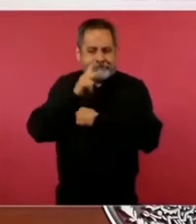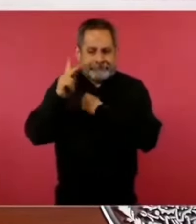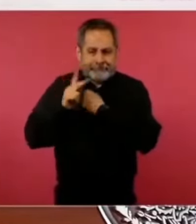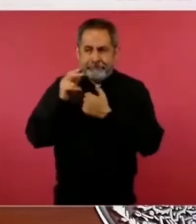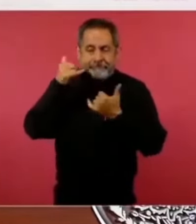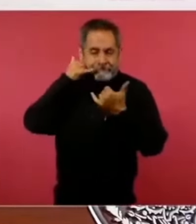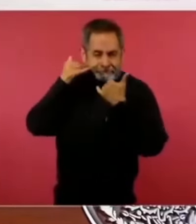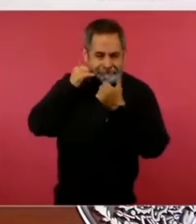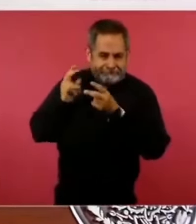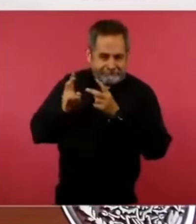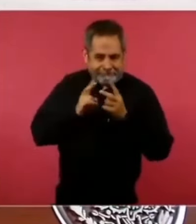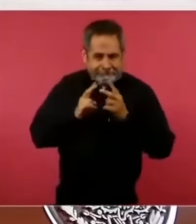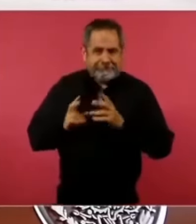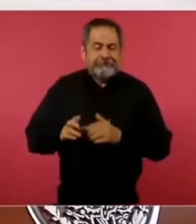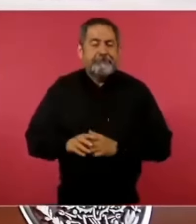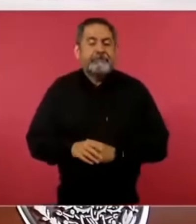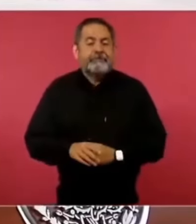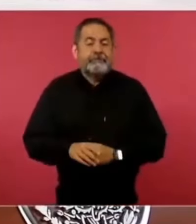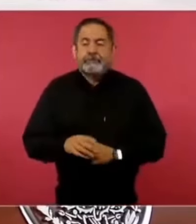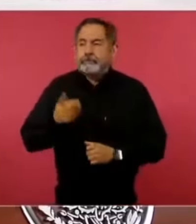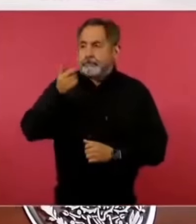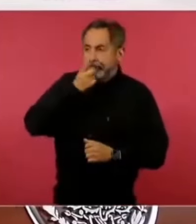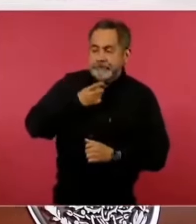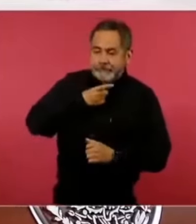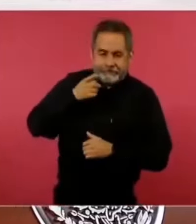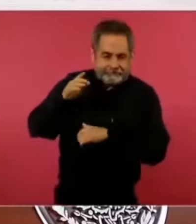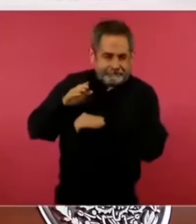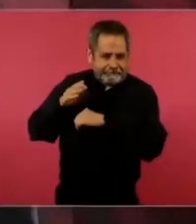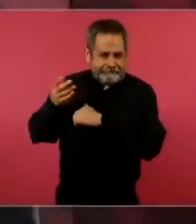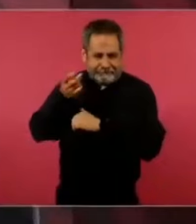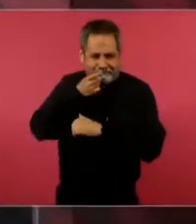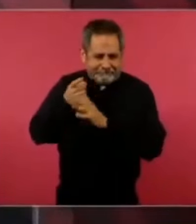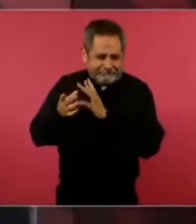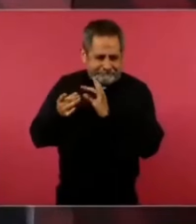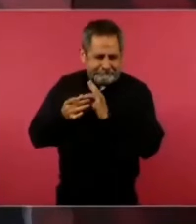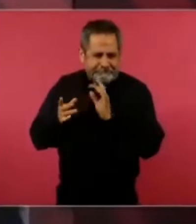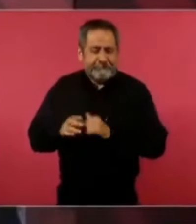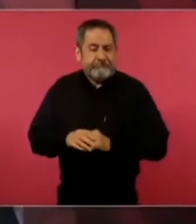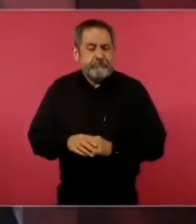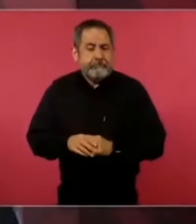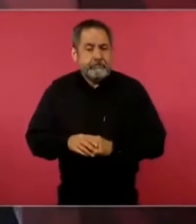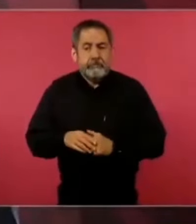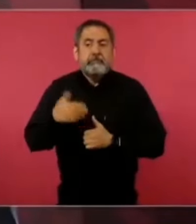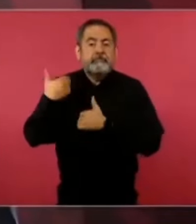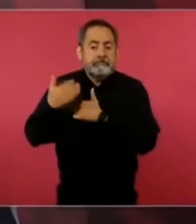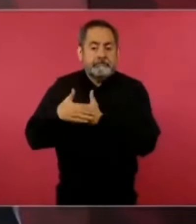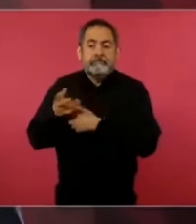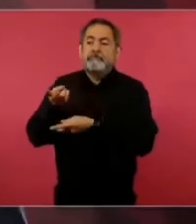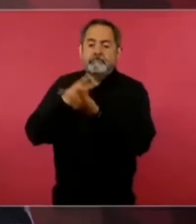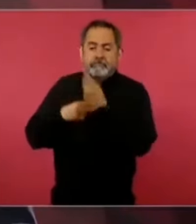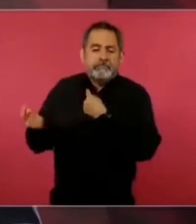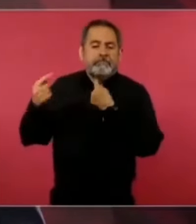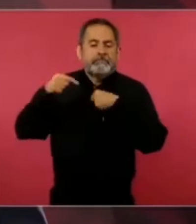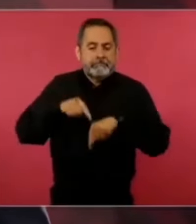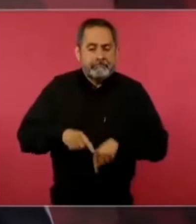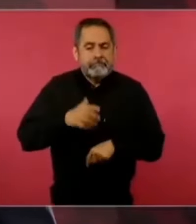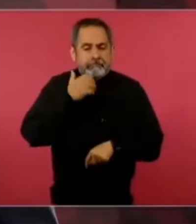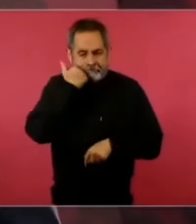y me dicen que van a venir, que quieren verme.